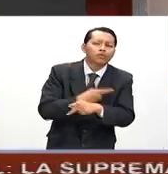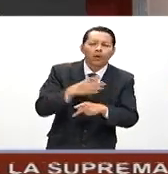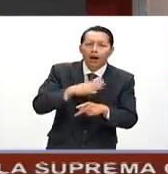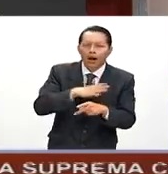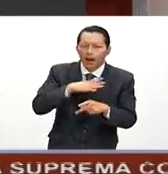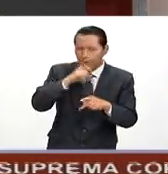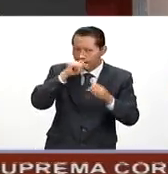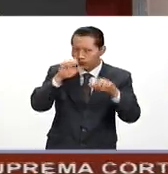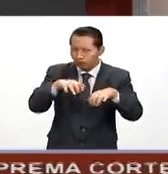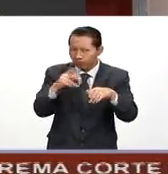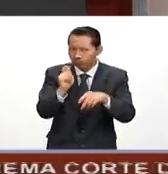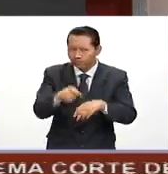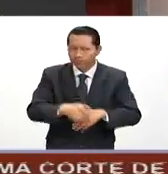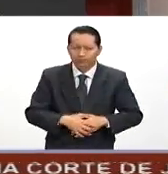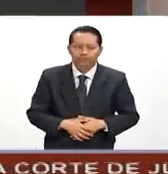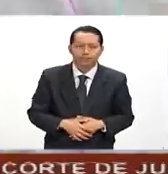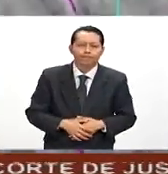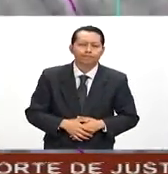ese fenómeno.